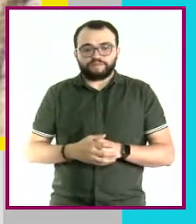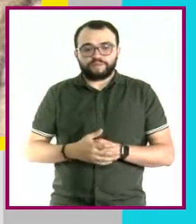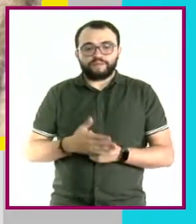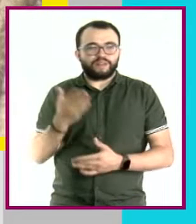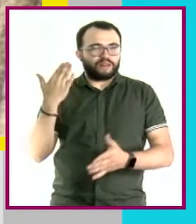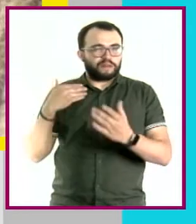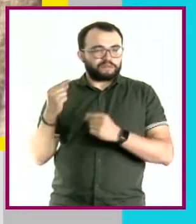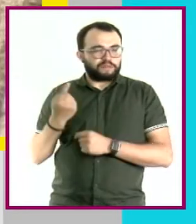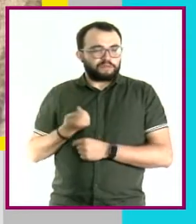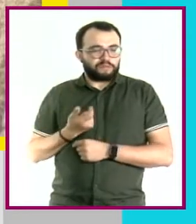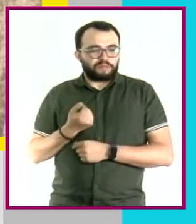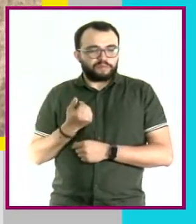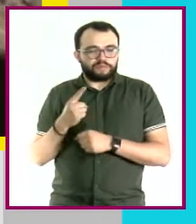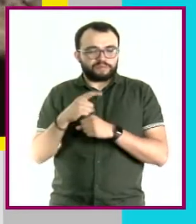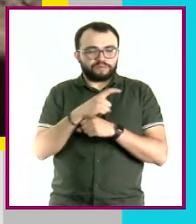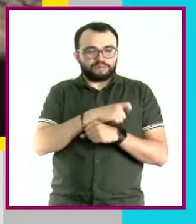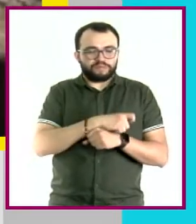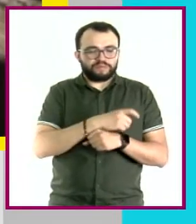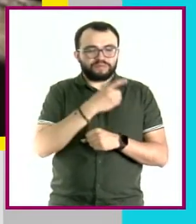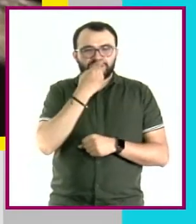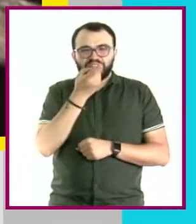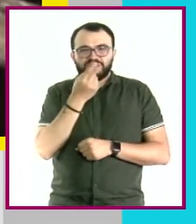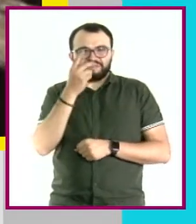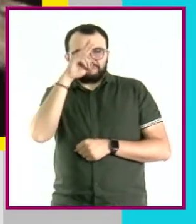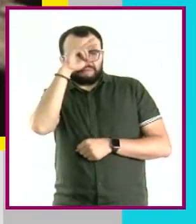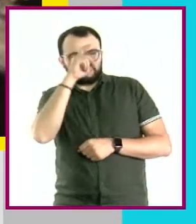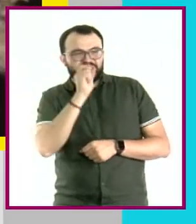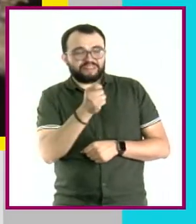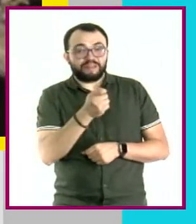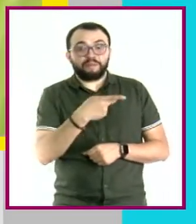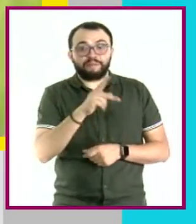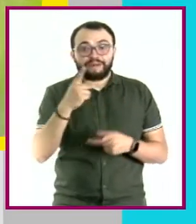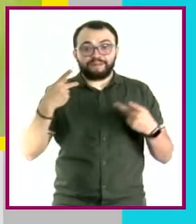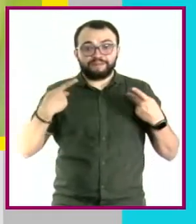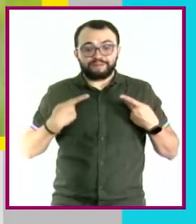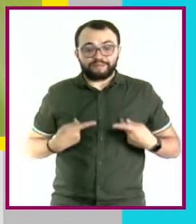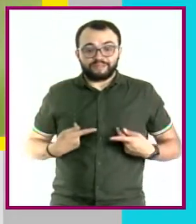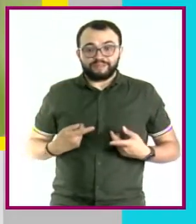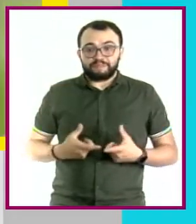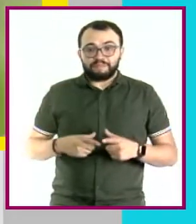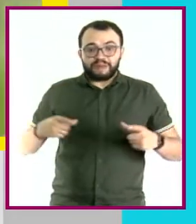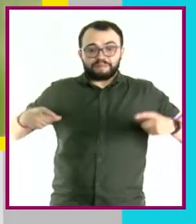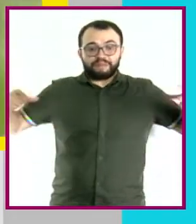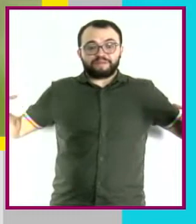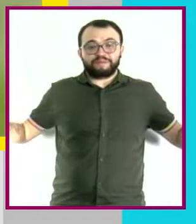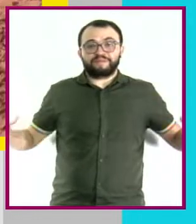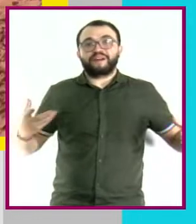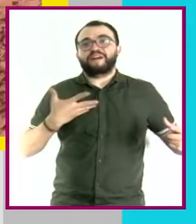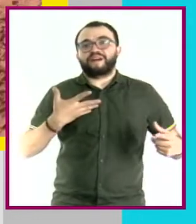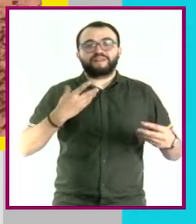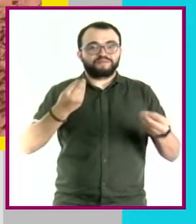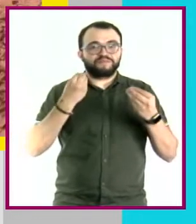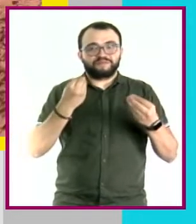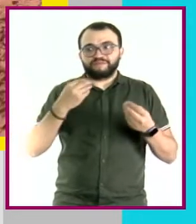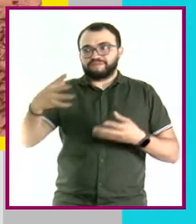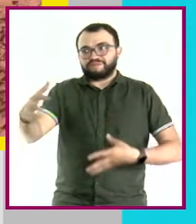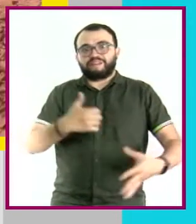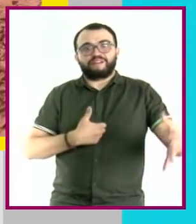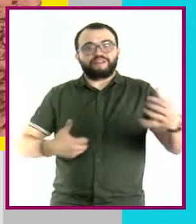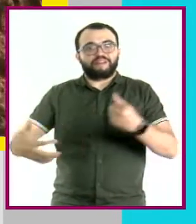eran considerados un recurso inagotable, pero el crecimiento de la población ha determinado la explotación excesiva de algunas especies.